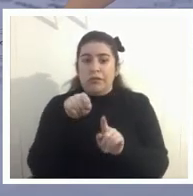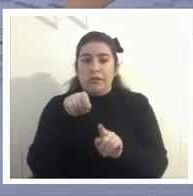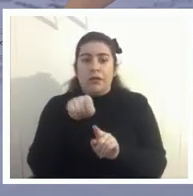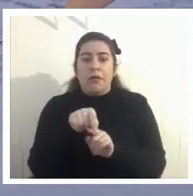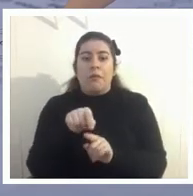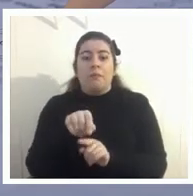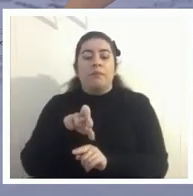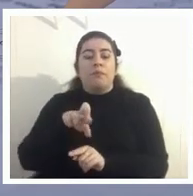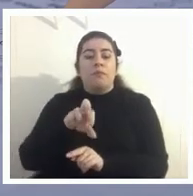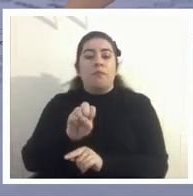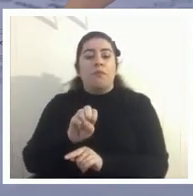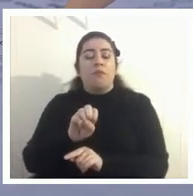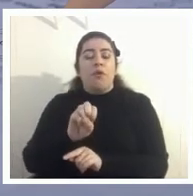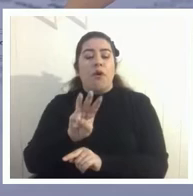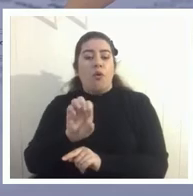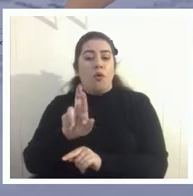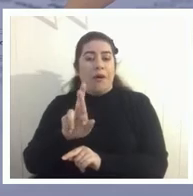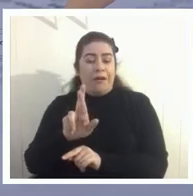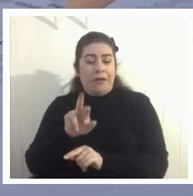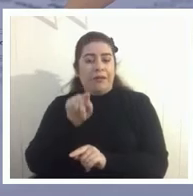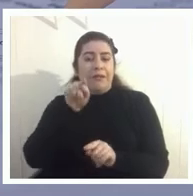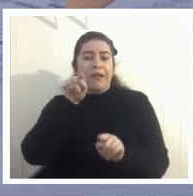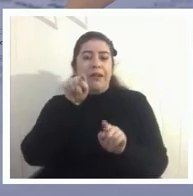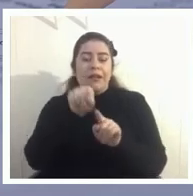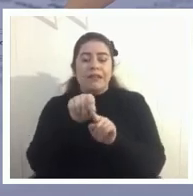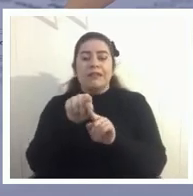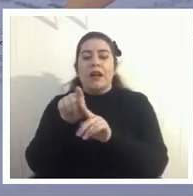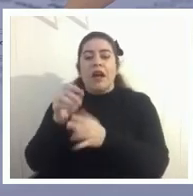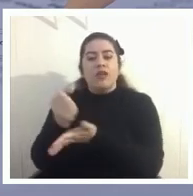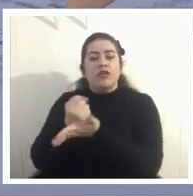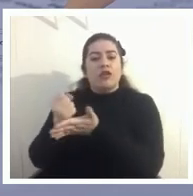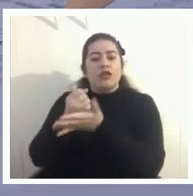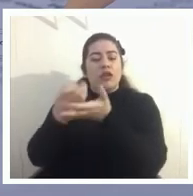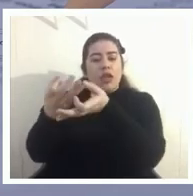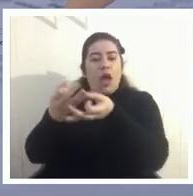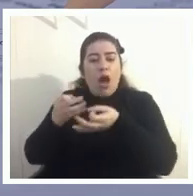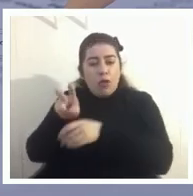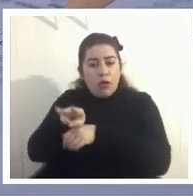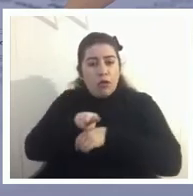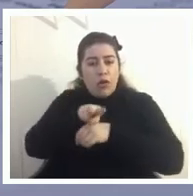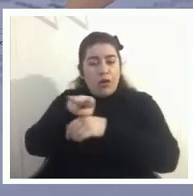la sociedad de auditoría cierto y los rituales de verificación